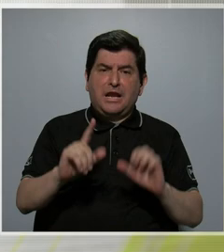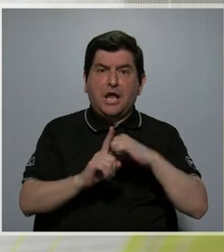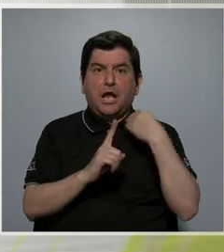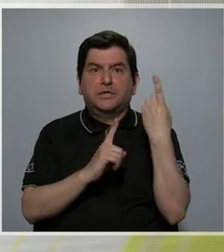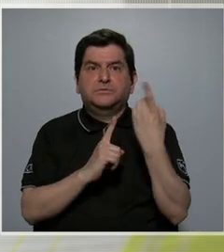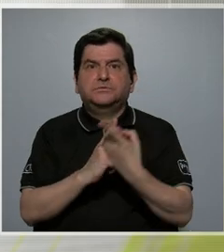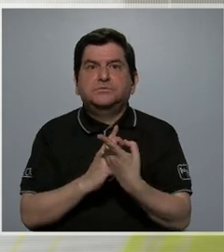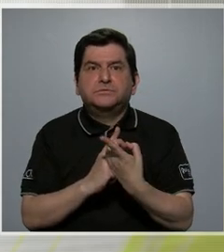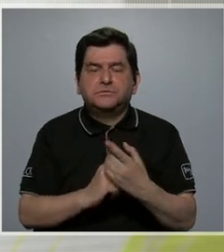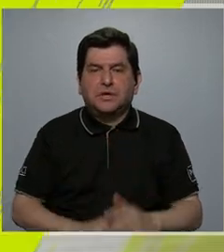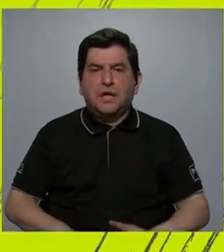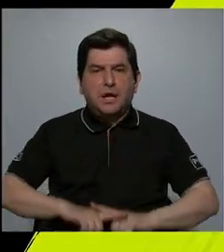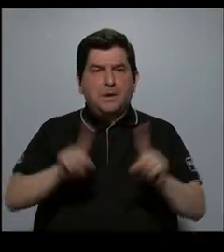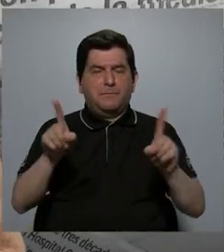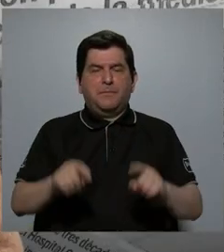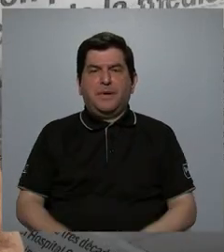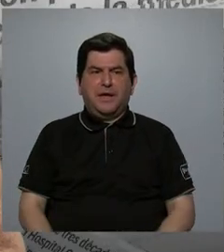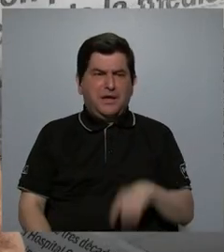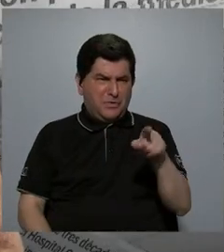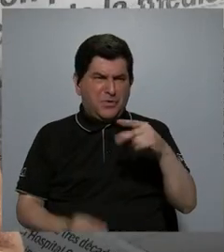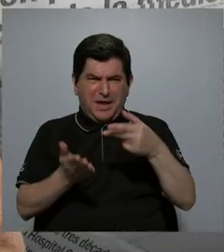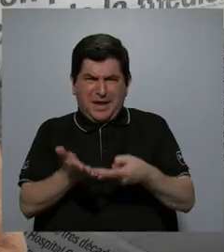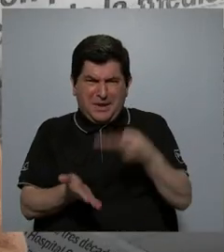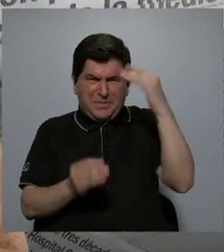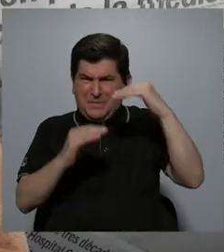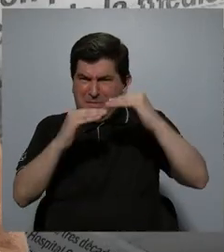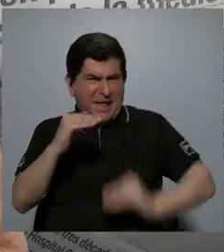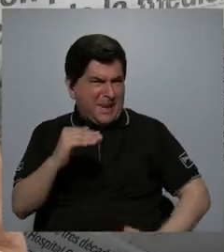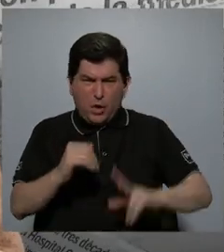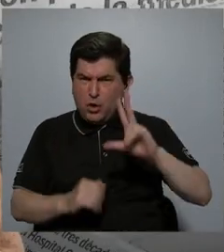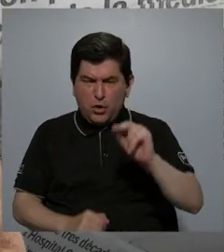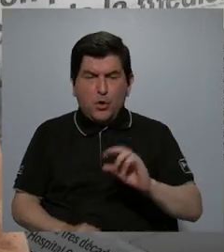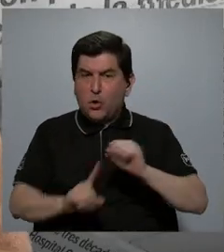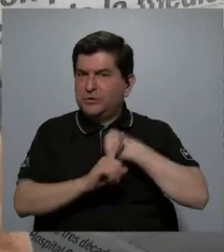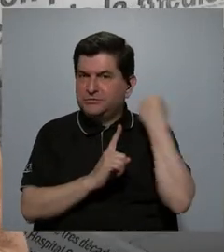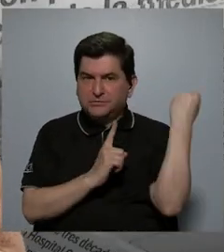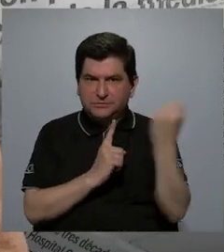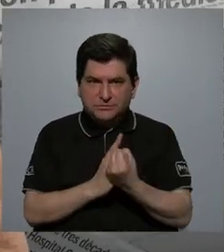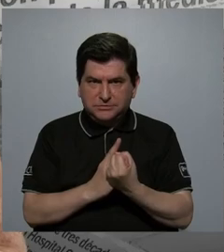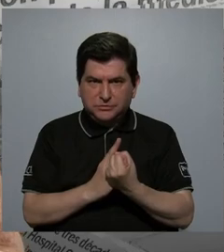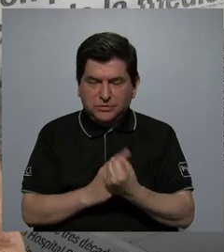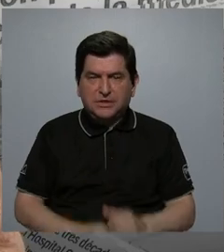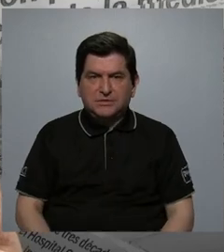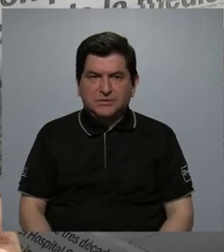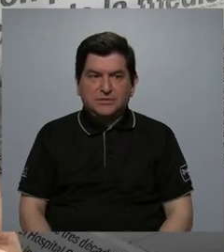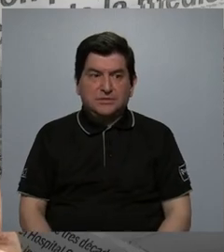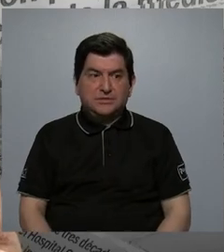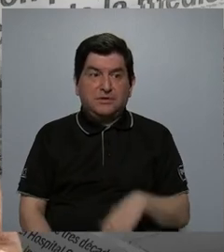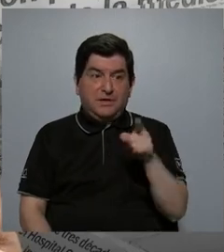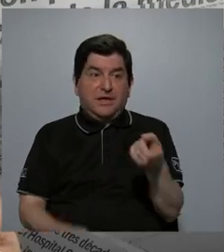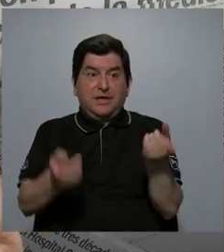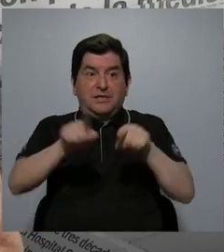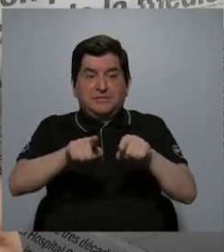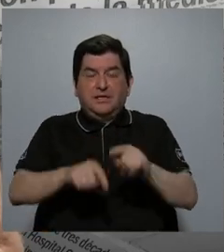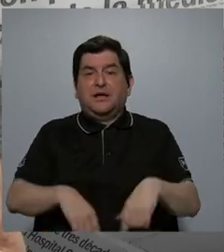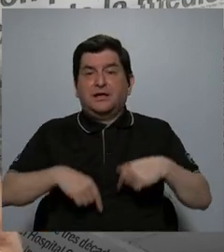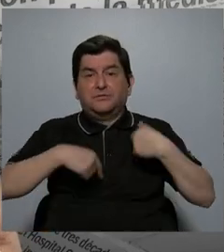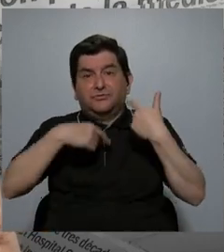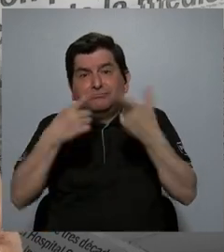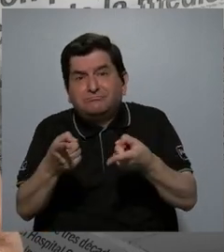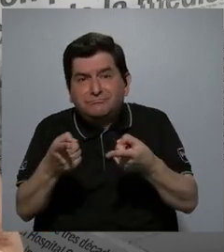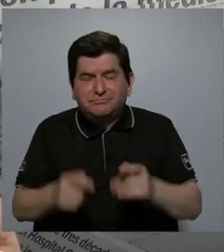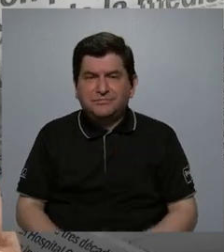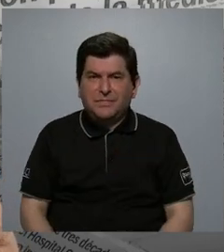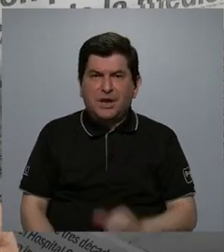una sociedad, pero no porque lo valgan menos, sino porque esas circunstancias externas a ellos le han llevado a eso. Y